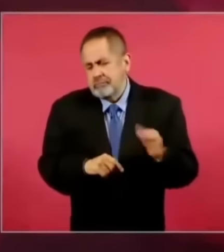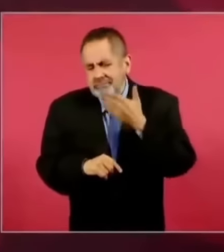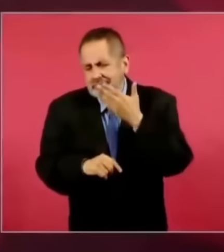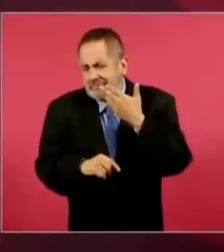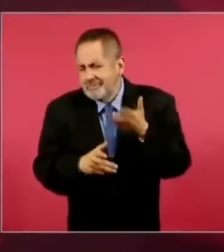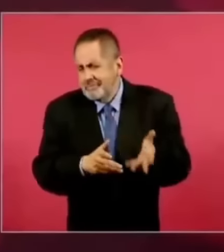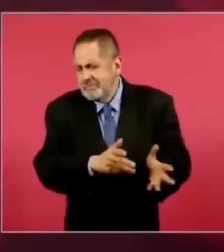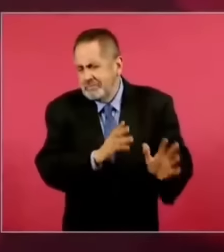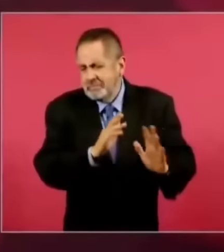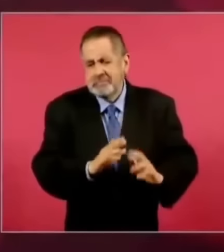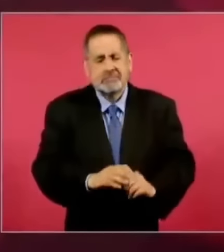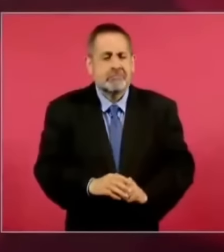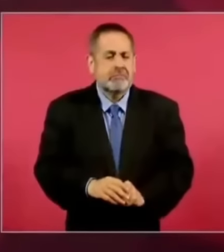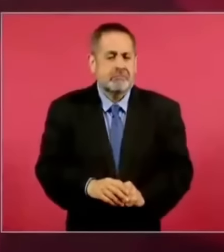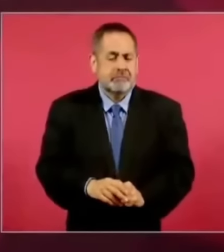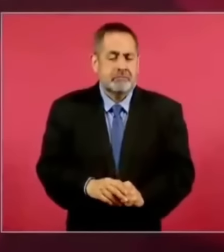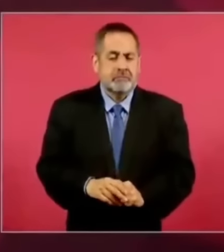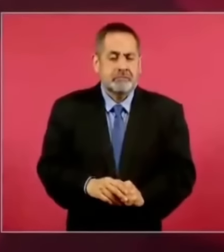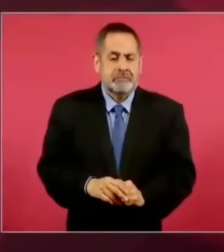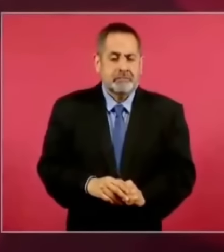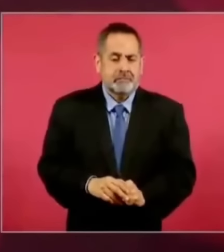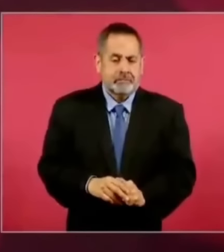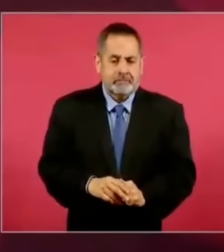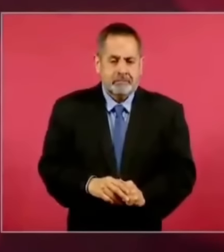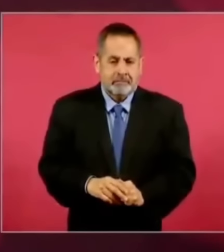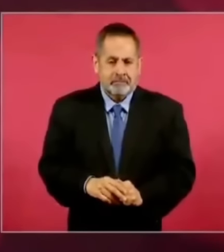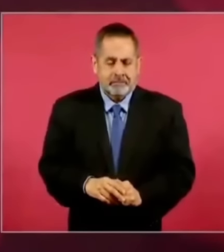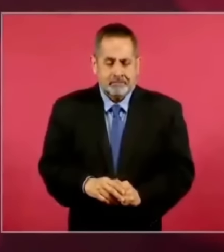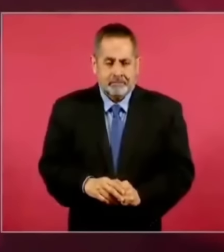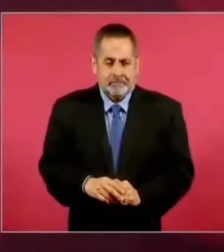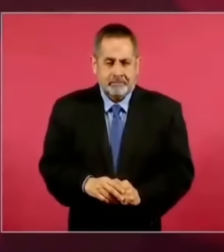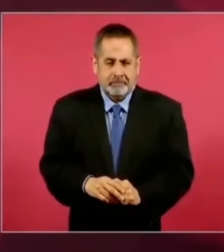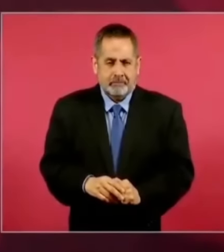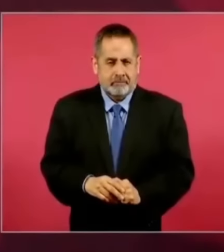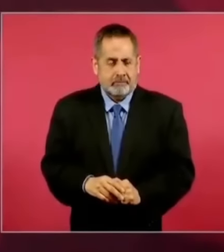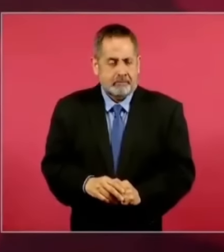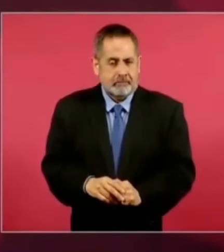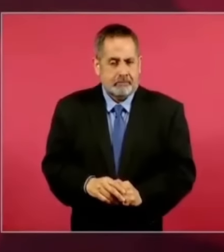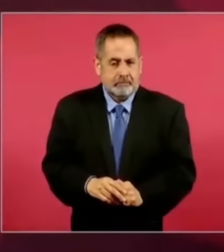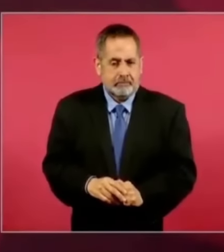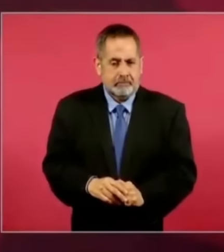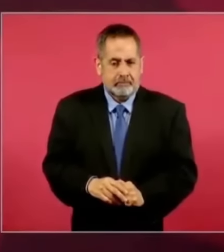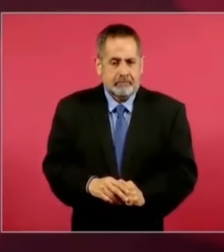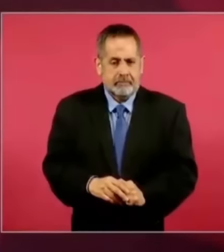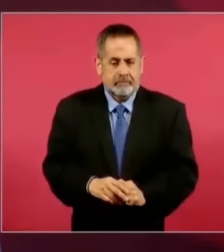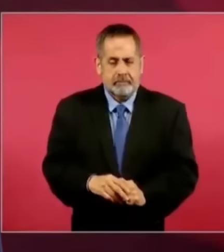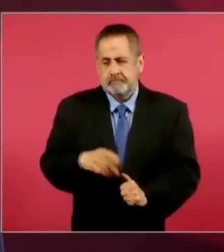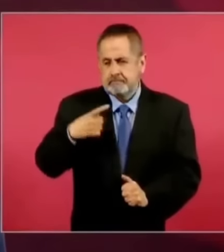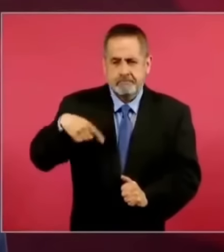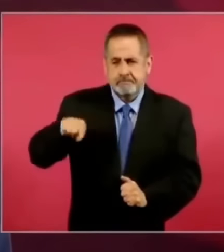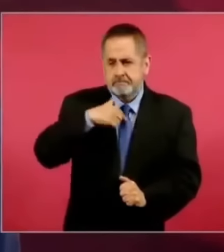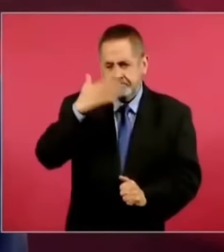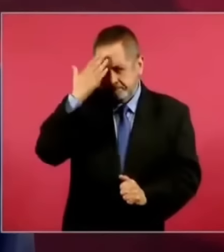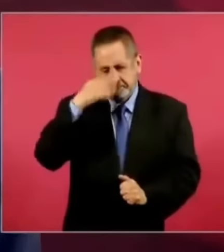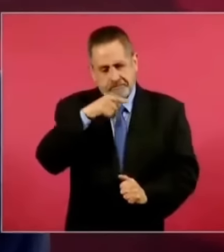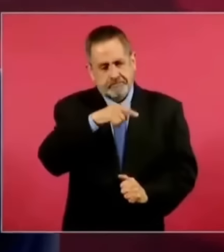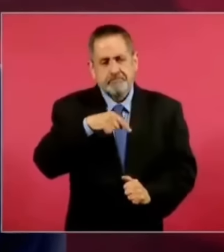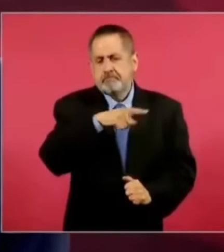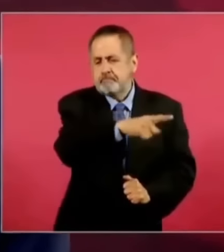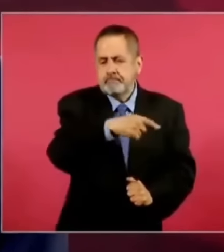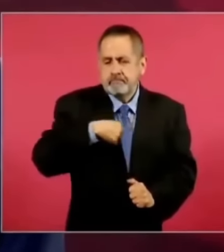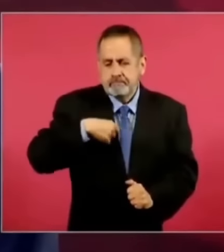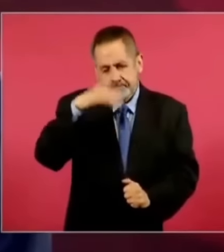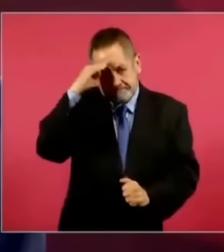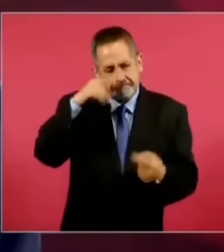como se sabe, pensamos distintos.